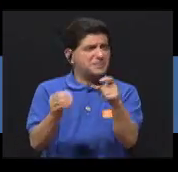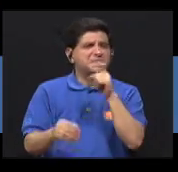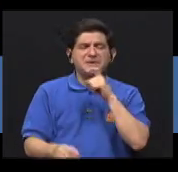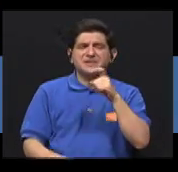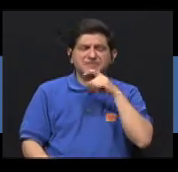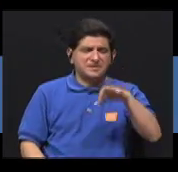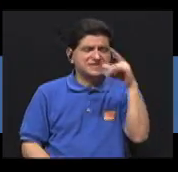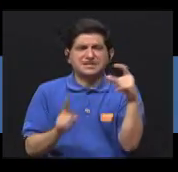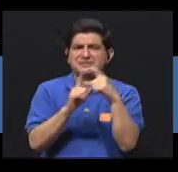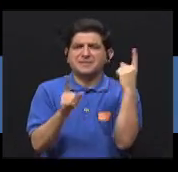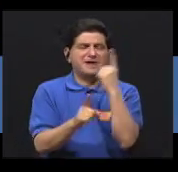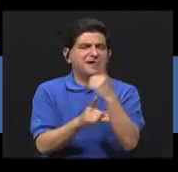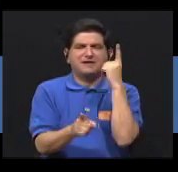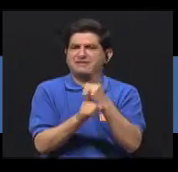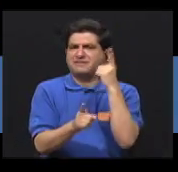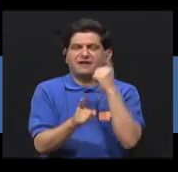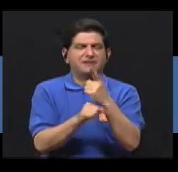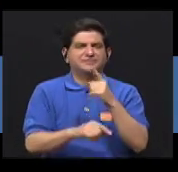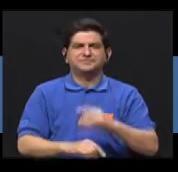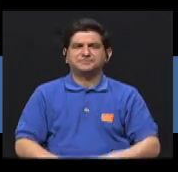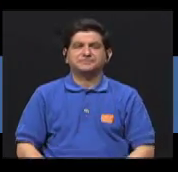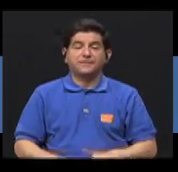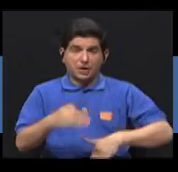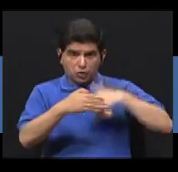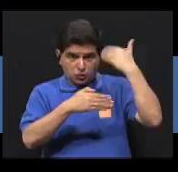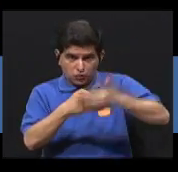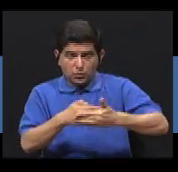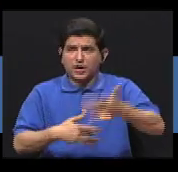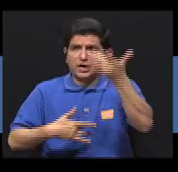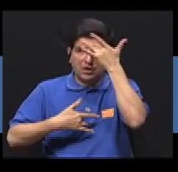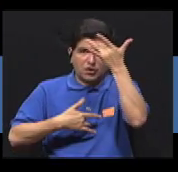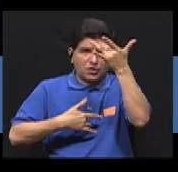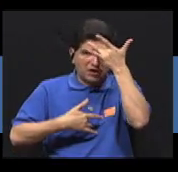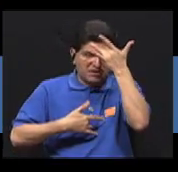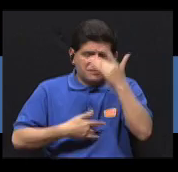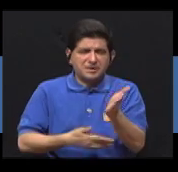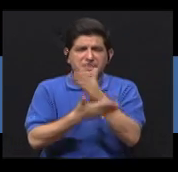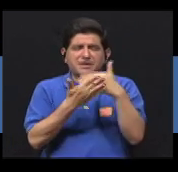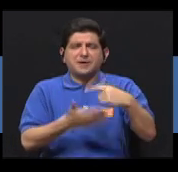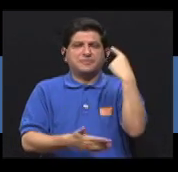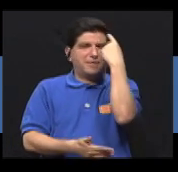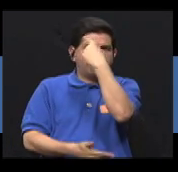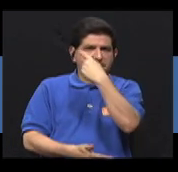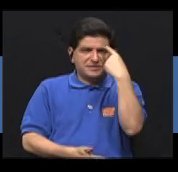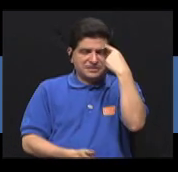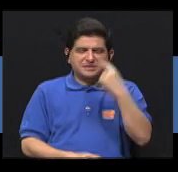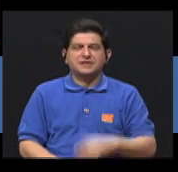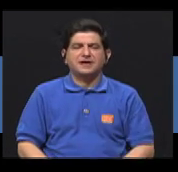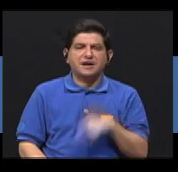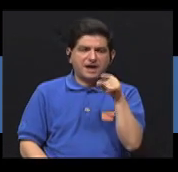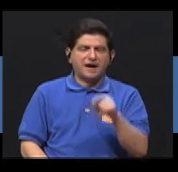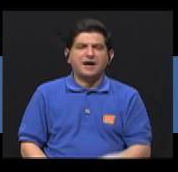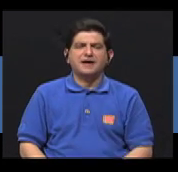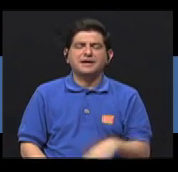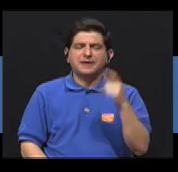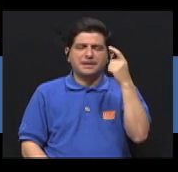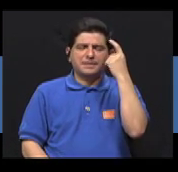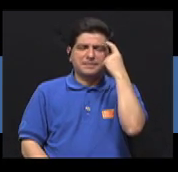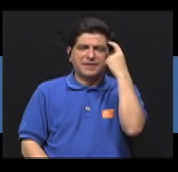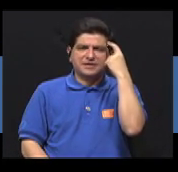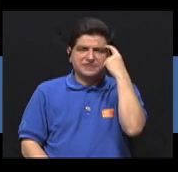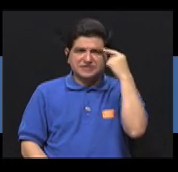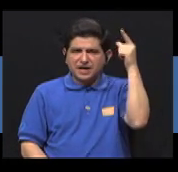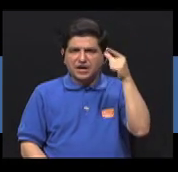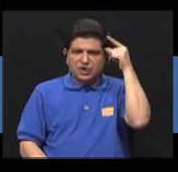más difícil encontrar la palabra correcta. Después, la enfermedad llega a la parte frontal del cerebro donde se produce el